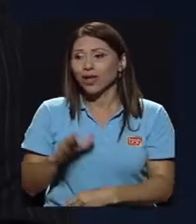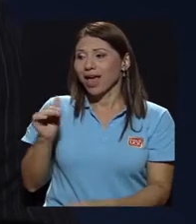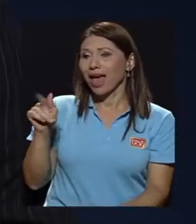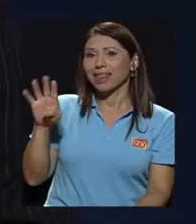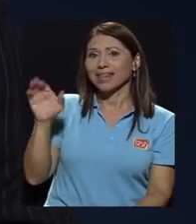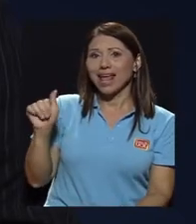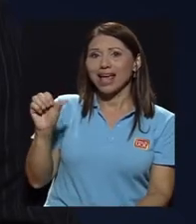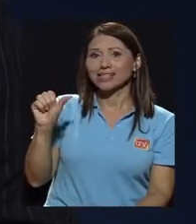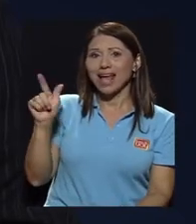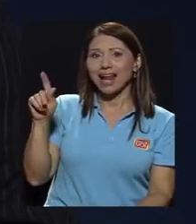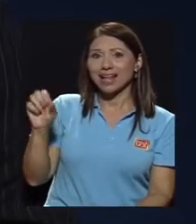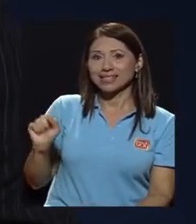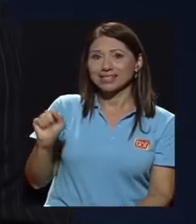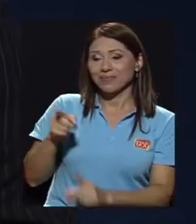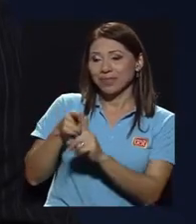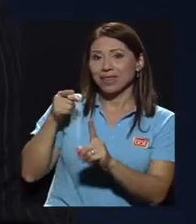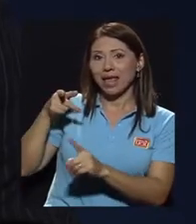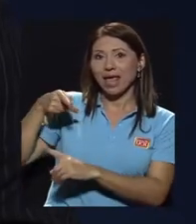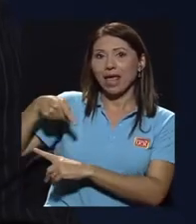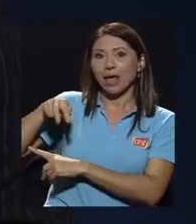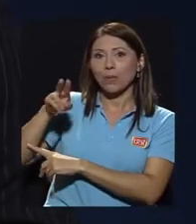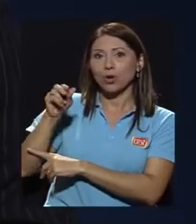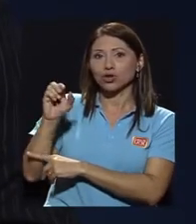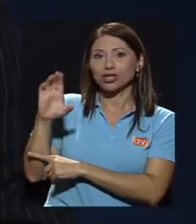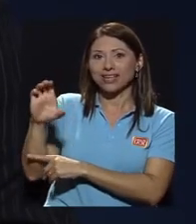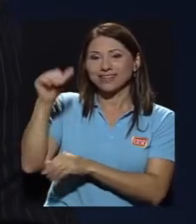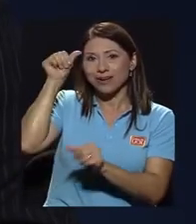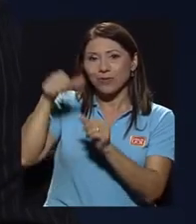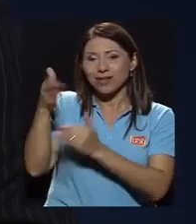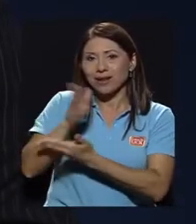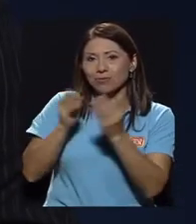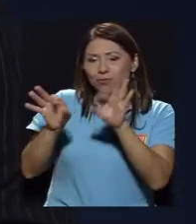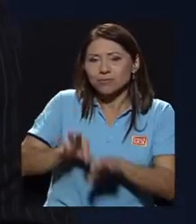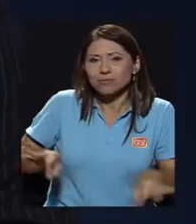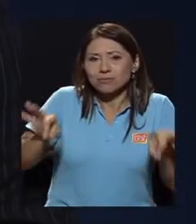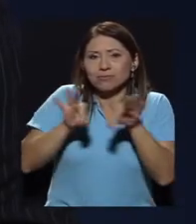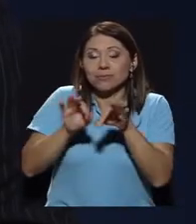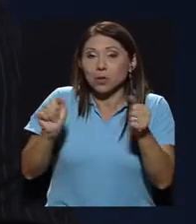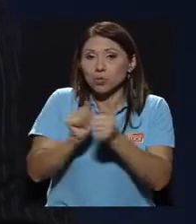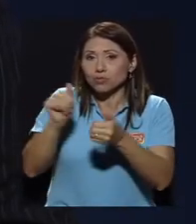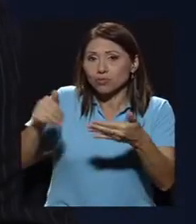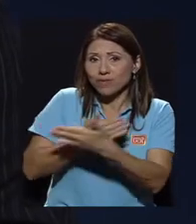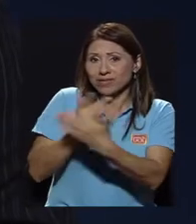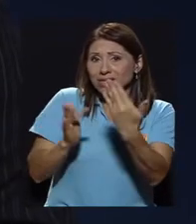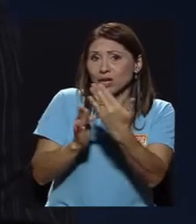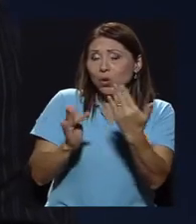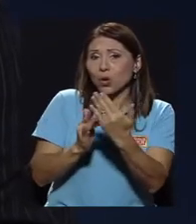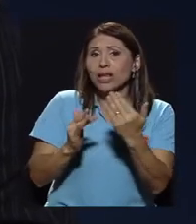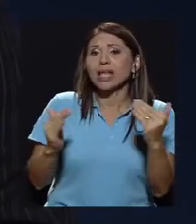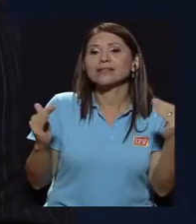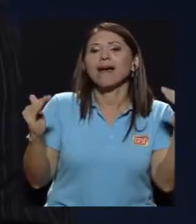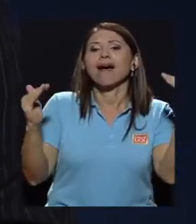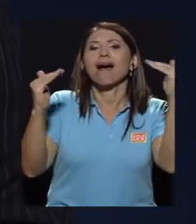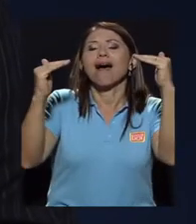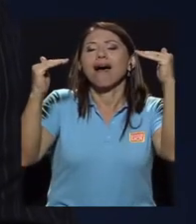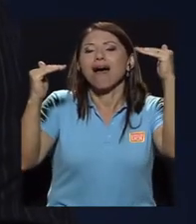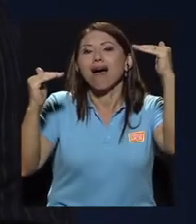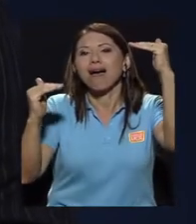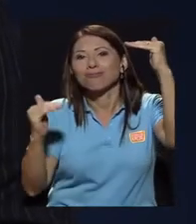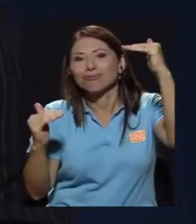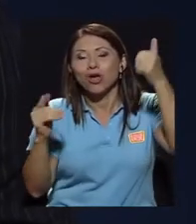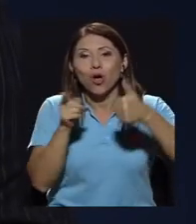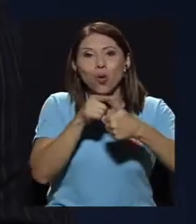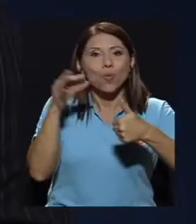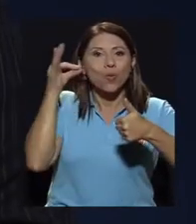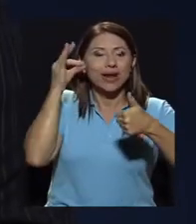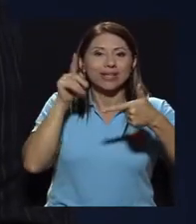Saladas del ProSigno recuerda algo muy importante, y es que en el caso de las nuevas tecnologías, existe una brecha muy clara donde las mujeres,